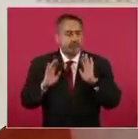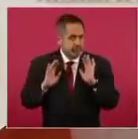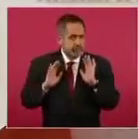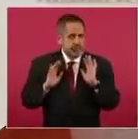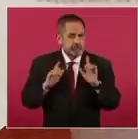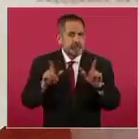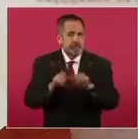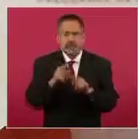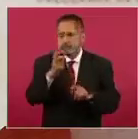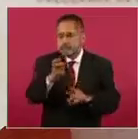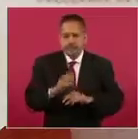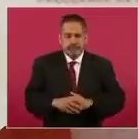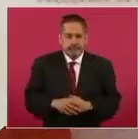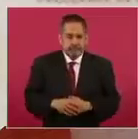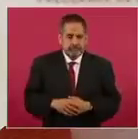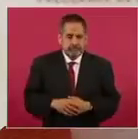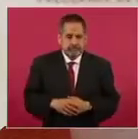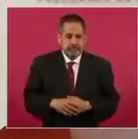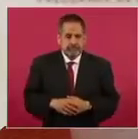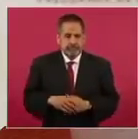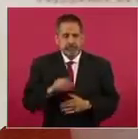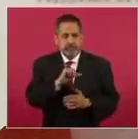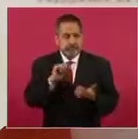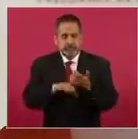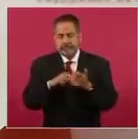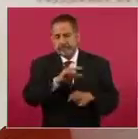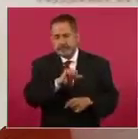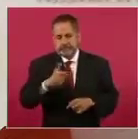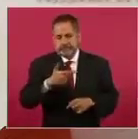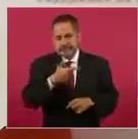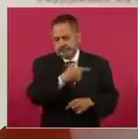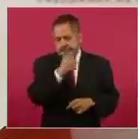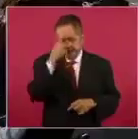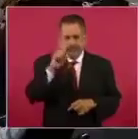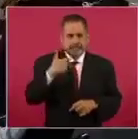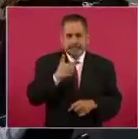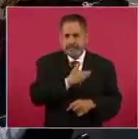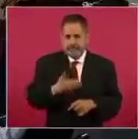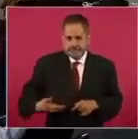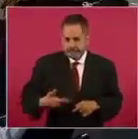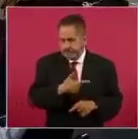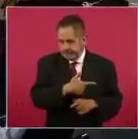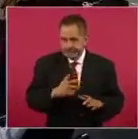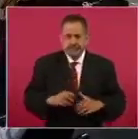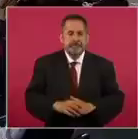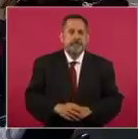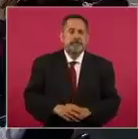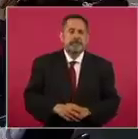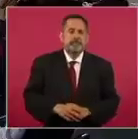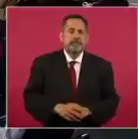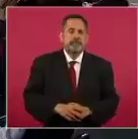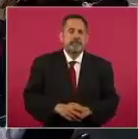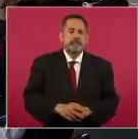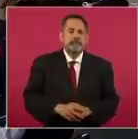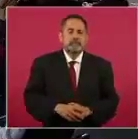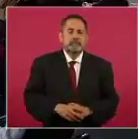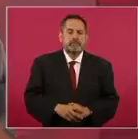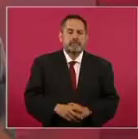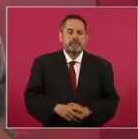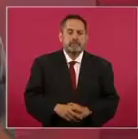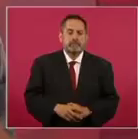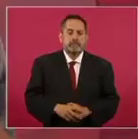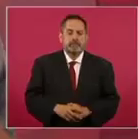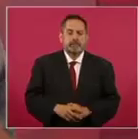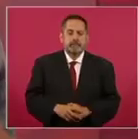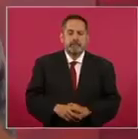Me refiero al Ejecutivo, a un